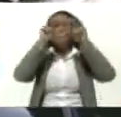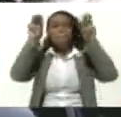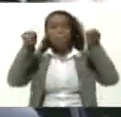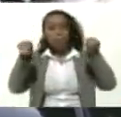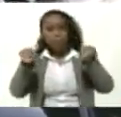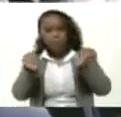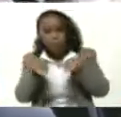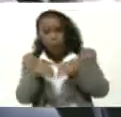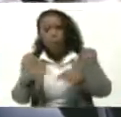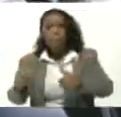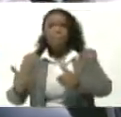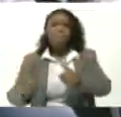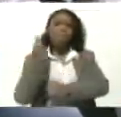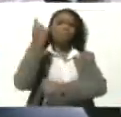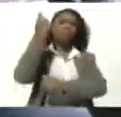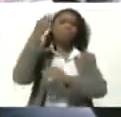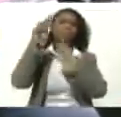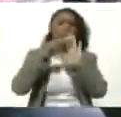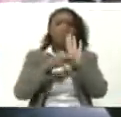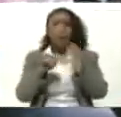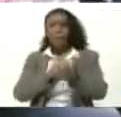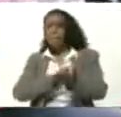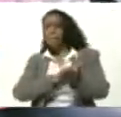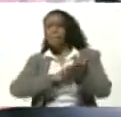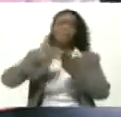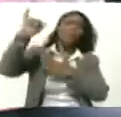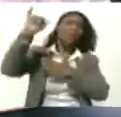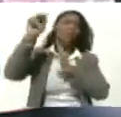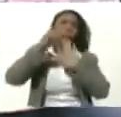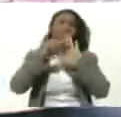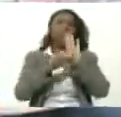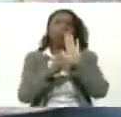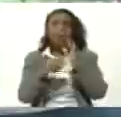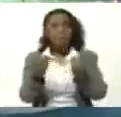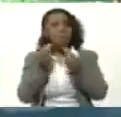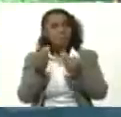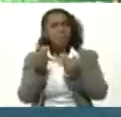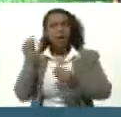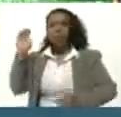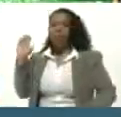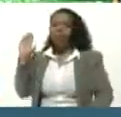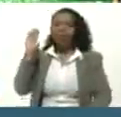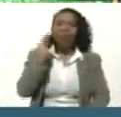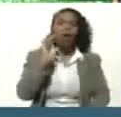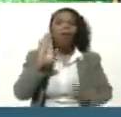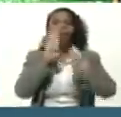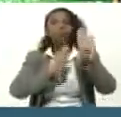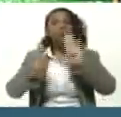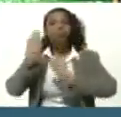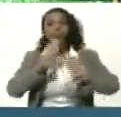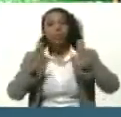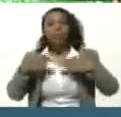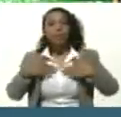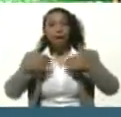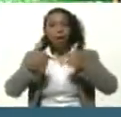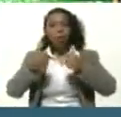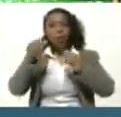De primer nivel De máximo nivel Para un regreso Bioseguro A clases